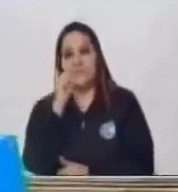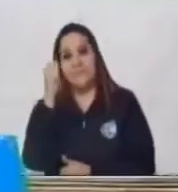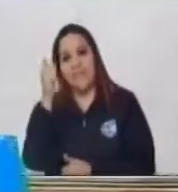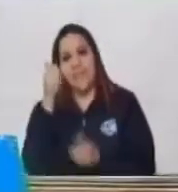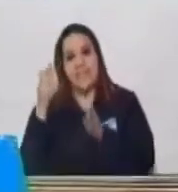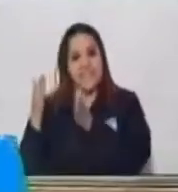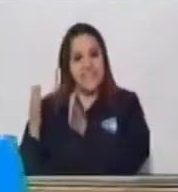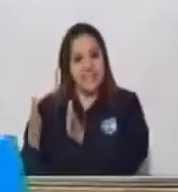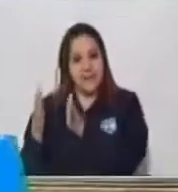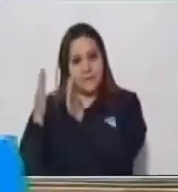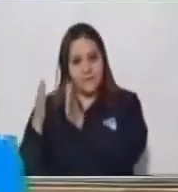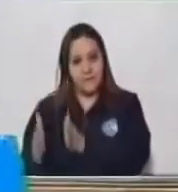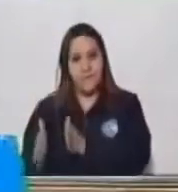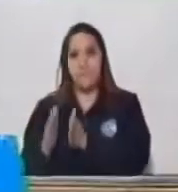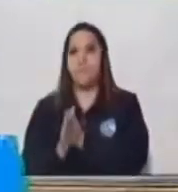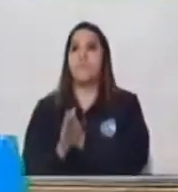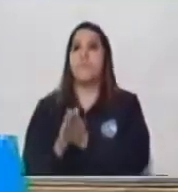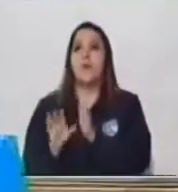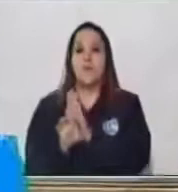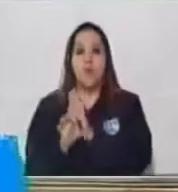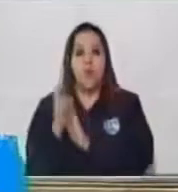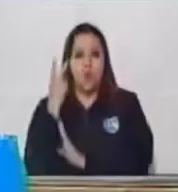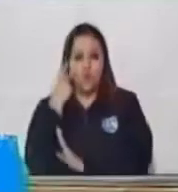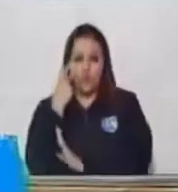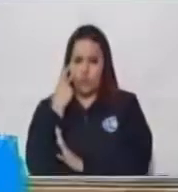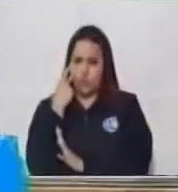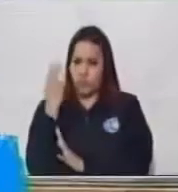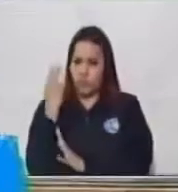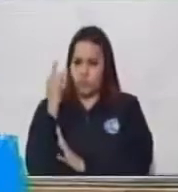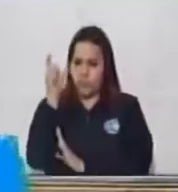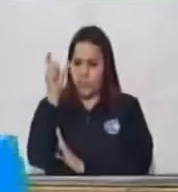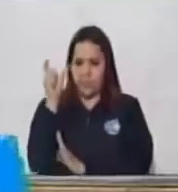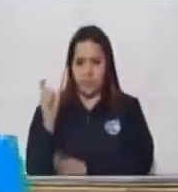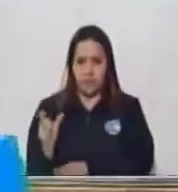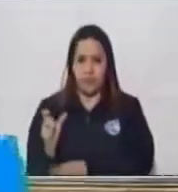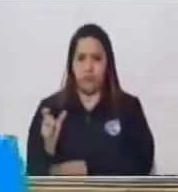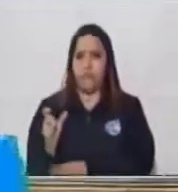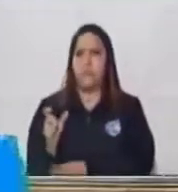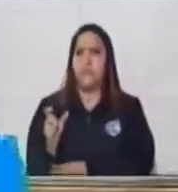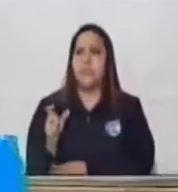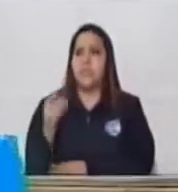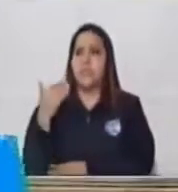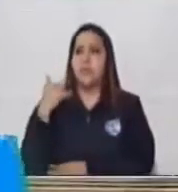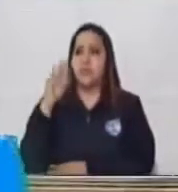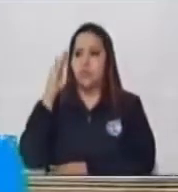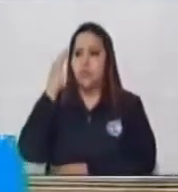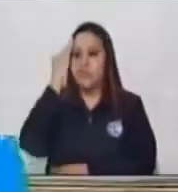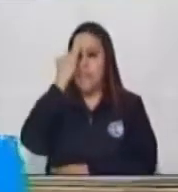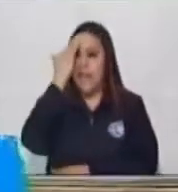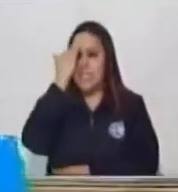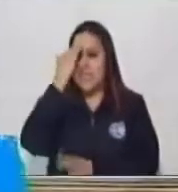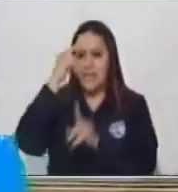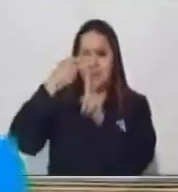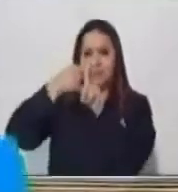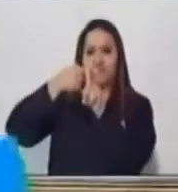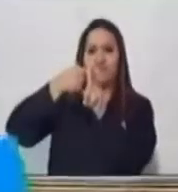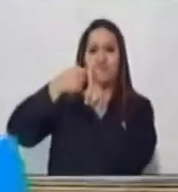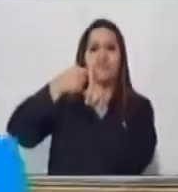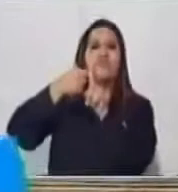operación Cuando nosotros vemos esto Inmediatamente sabemos que vamos a